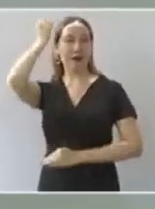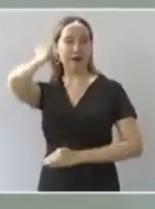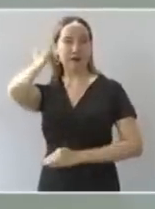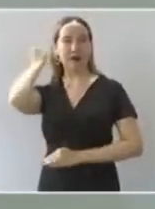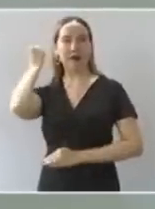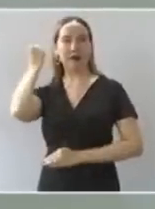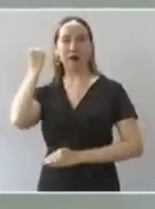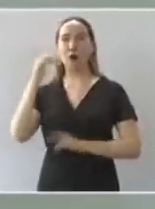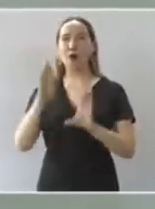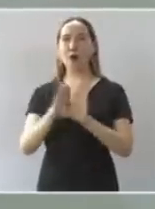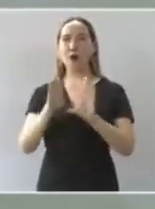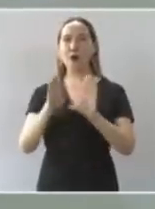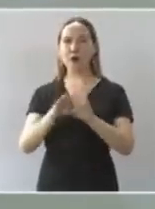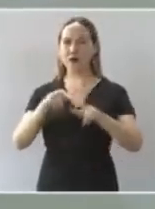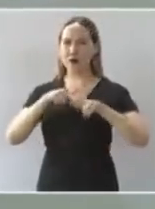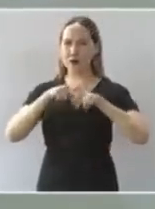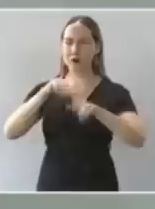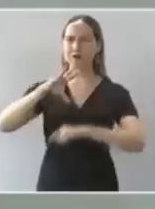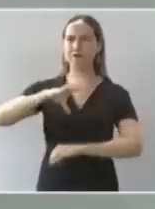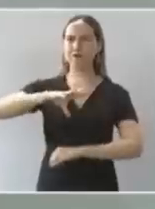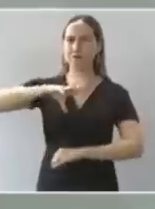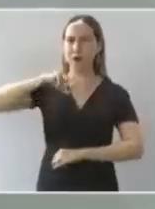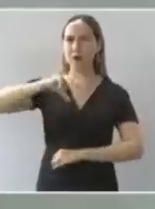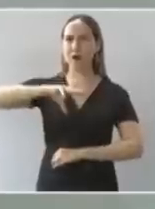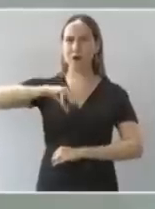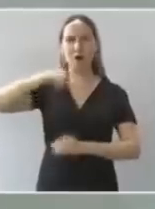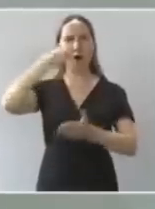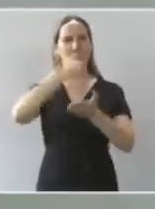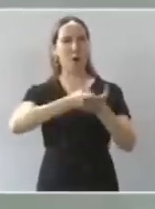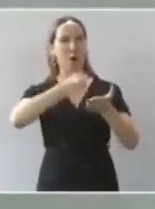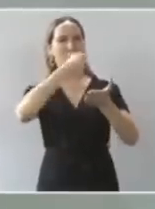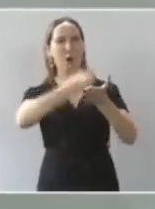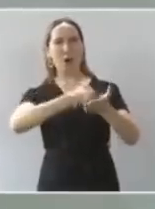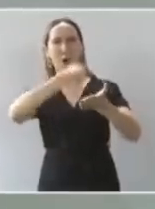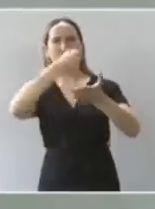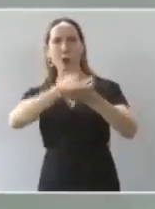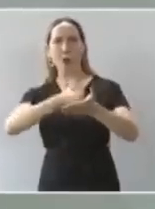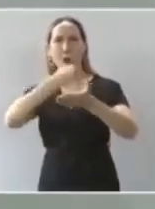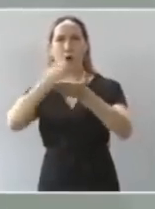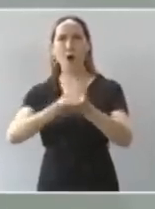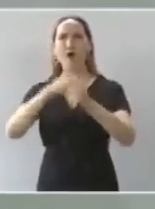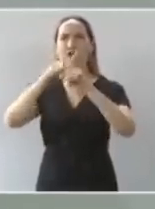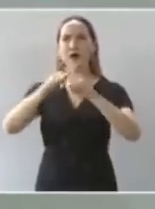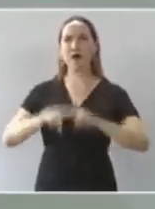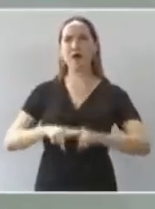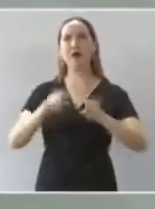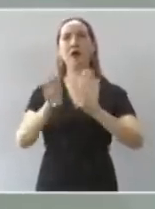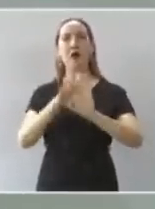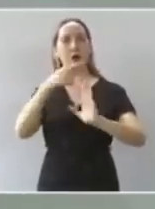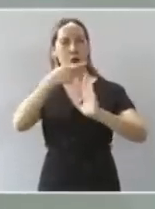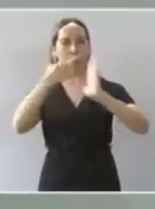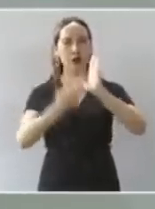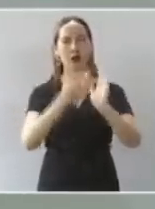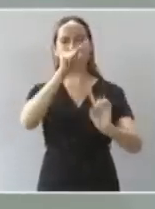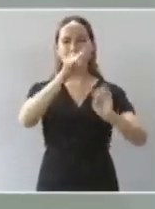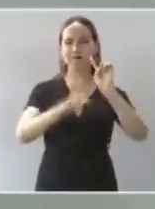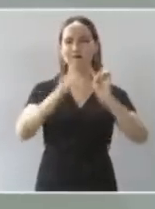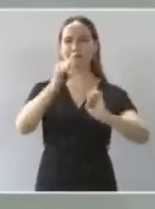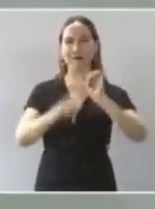porfirista porque Porfirio Díaz dominó 34 años.